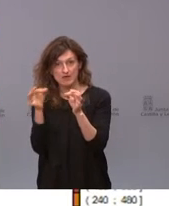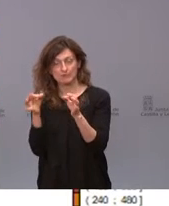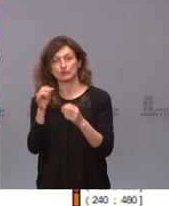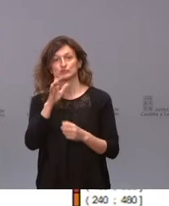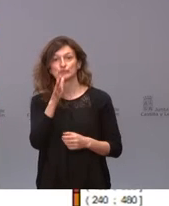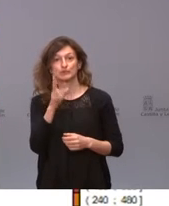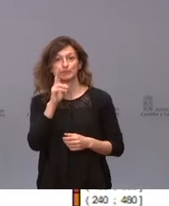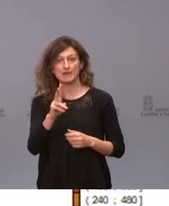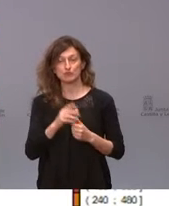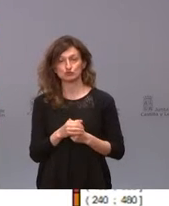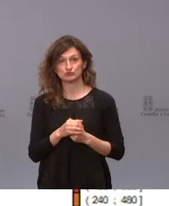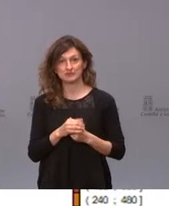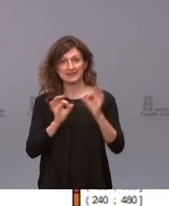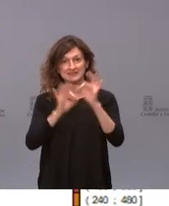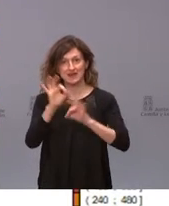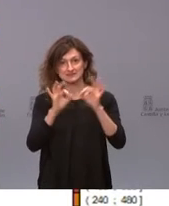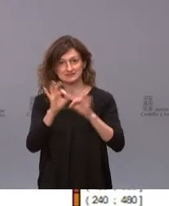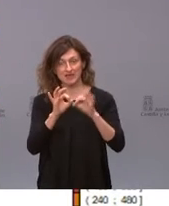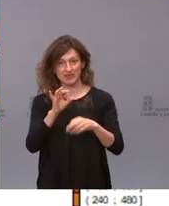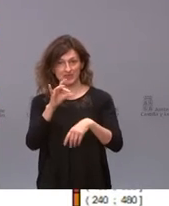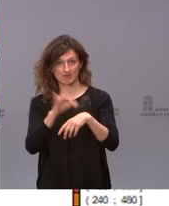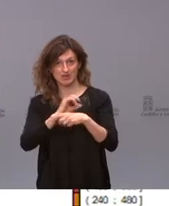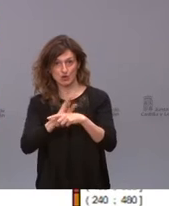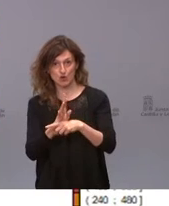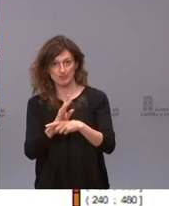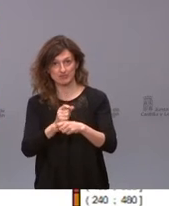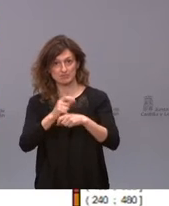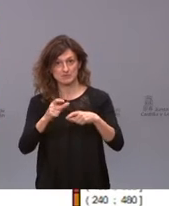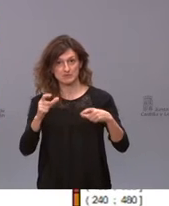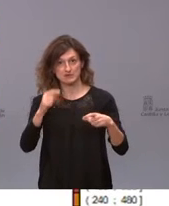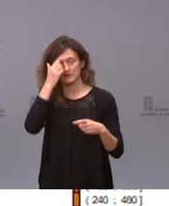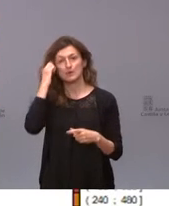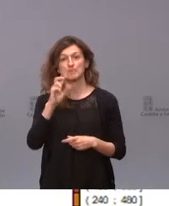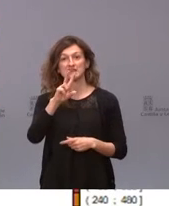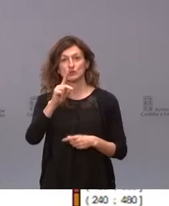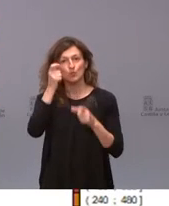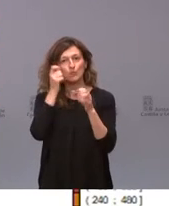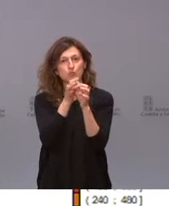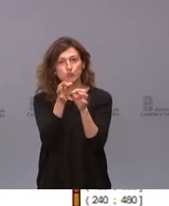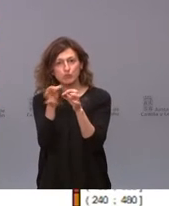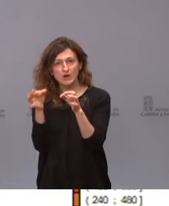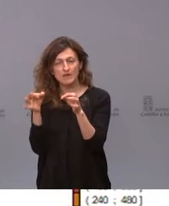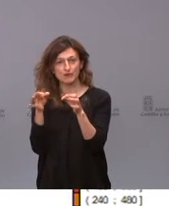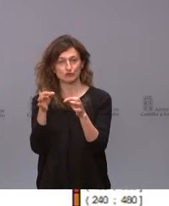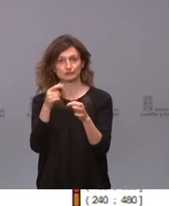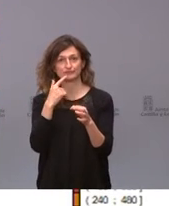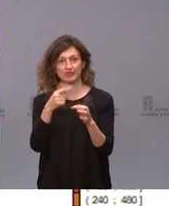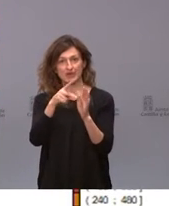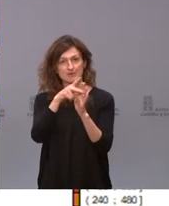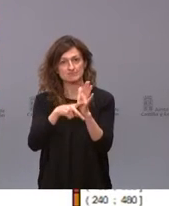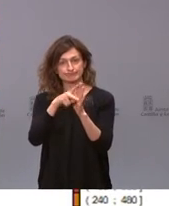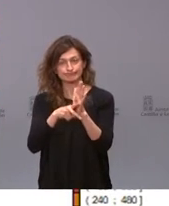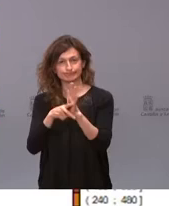tenemos altas tasas de incidencia. De hecho, como ustedes saben, tenemos 21 municipios en los que establecimos medidas